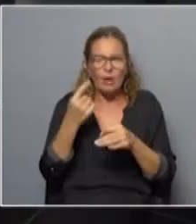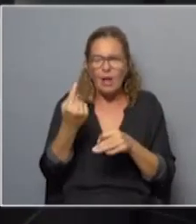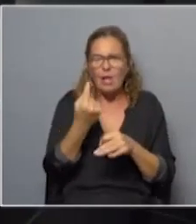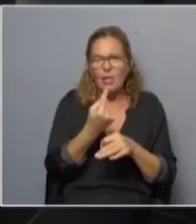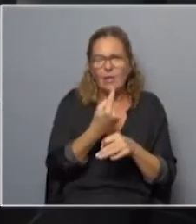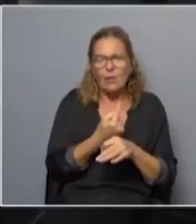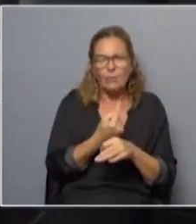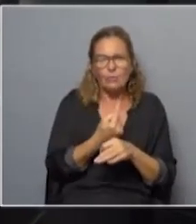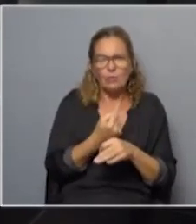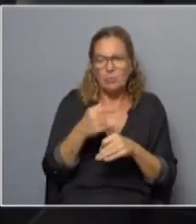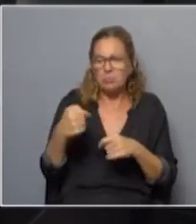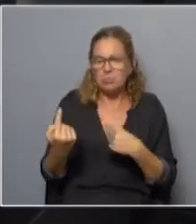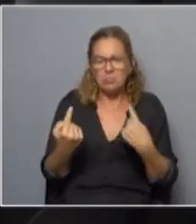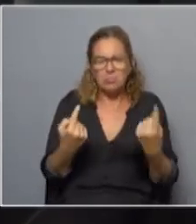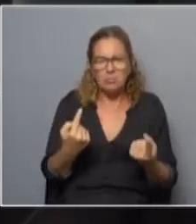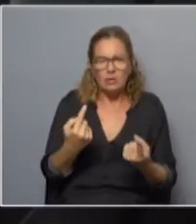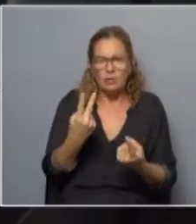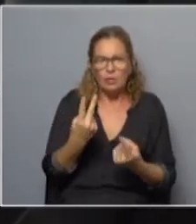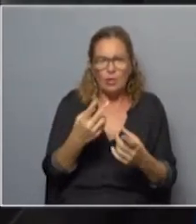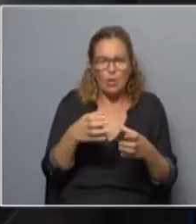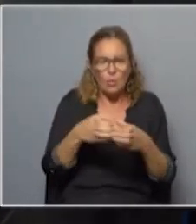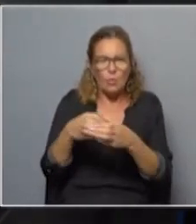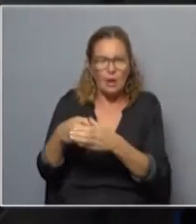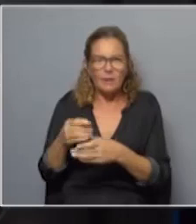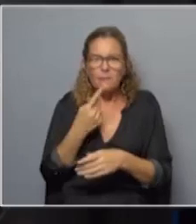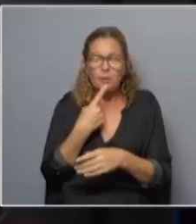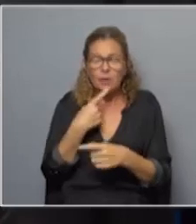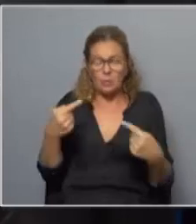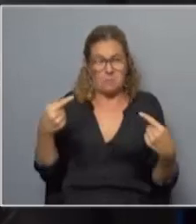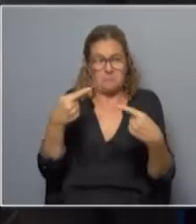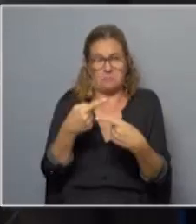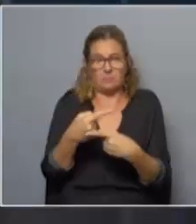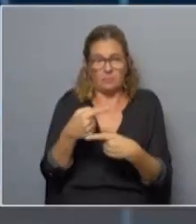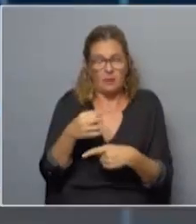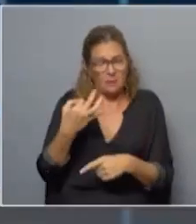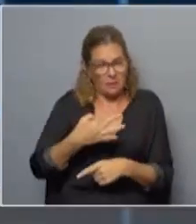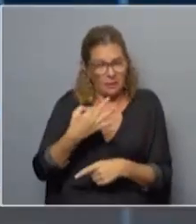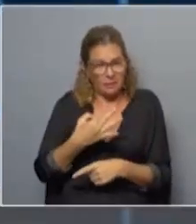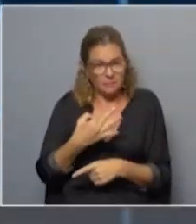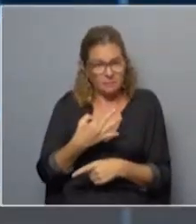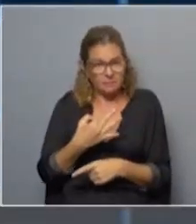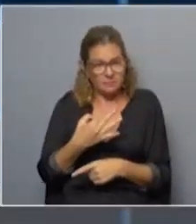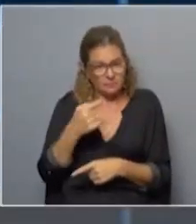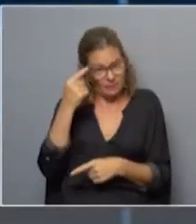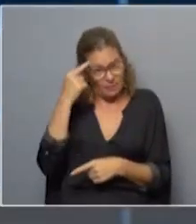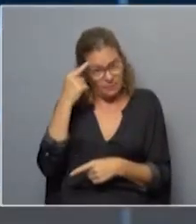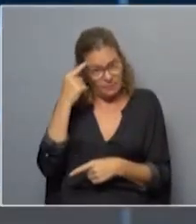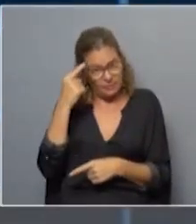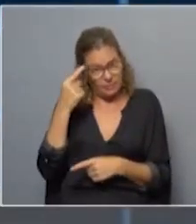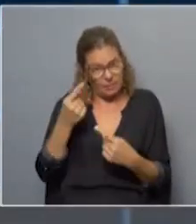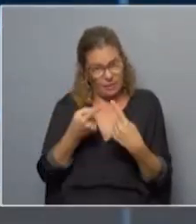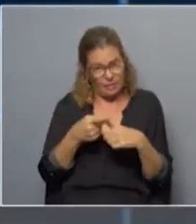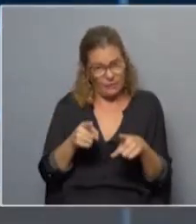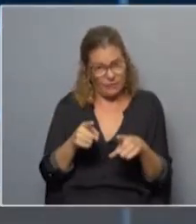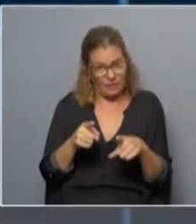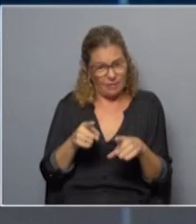de los dos bandos políticos o de los dos espacios políticos que hoy están confrontados y realmente creo que las diferencias